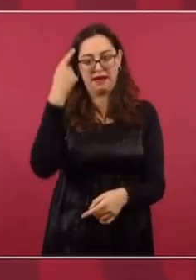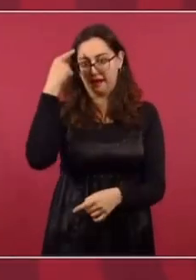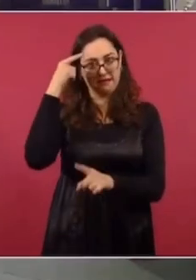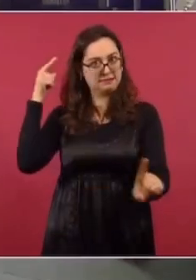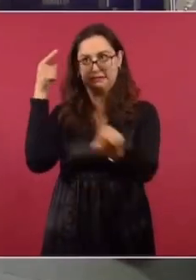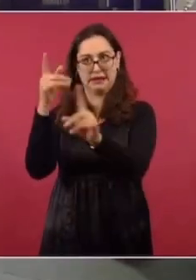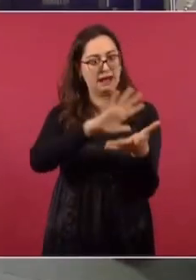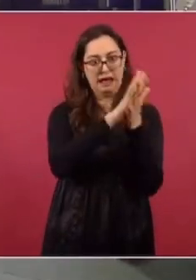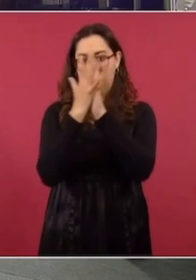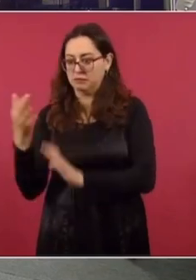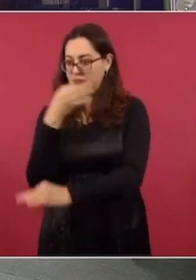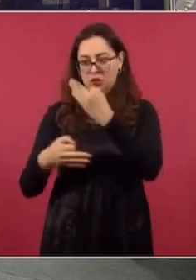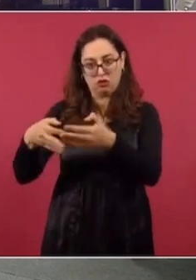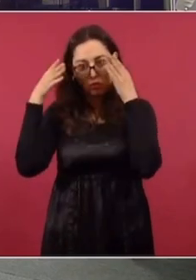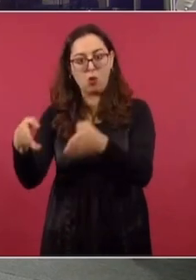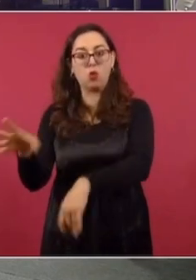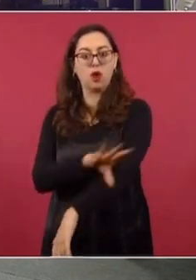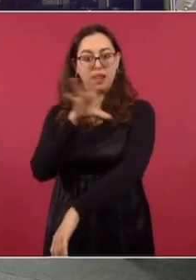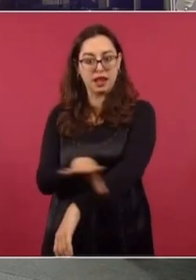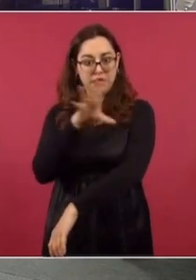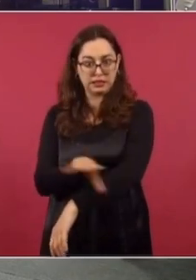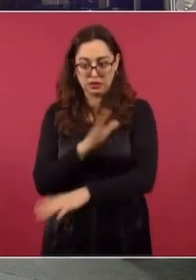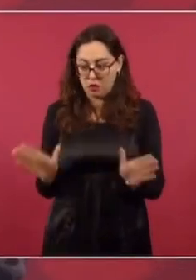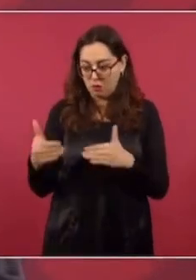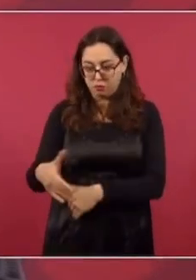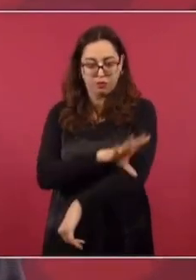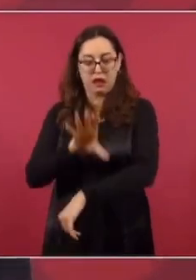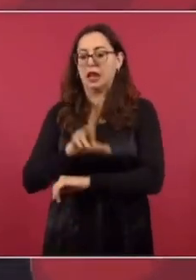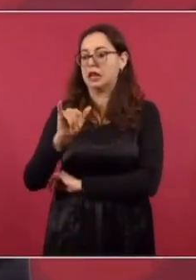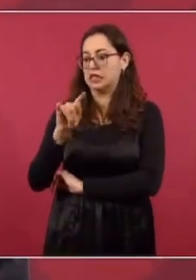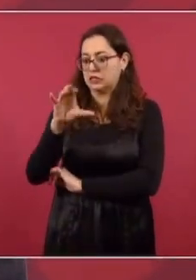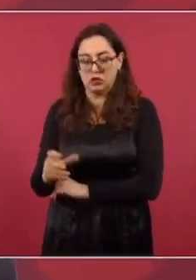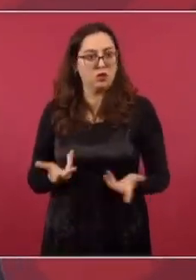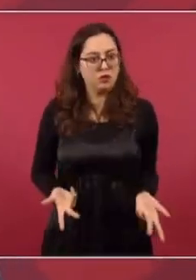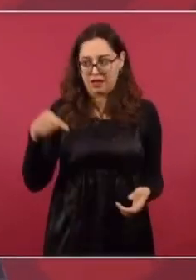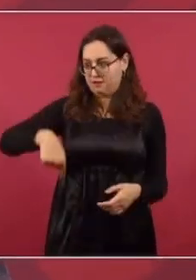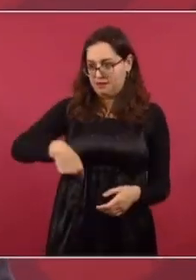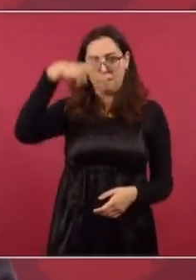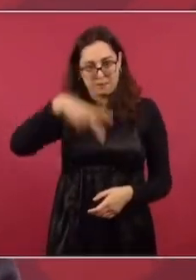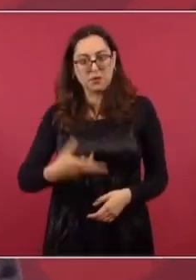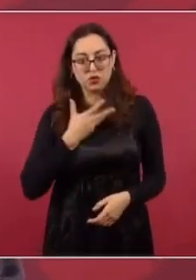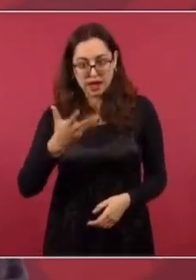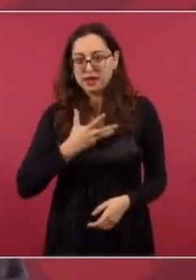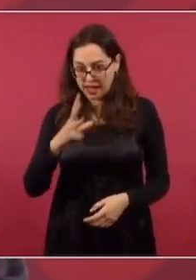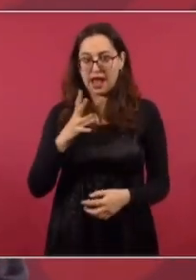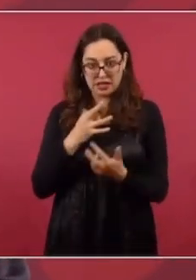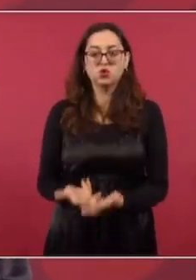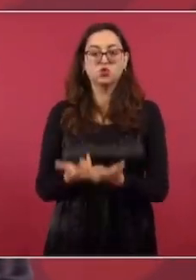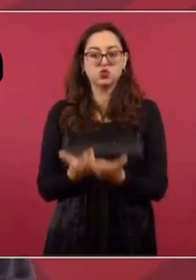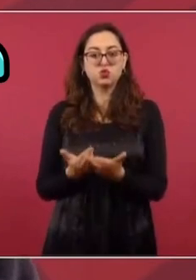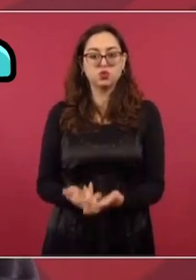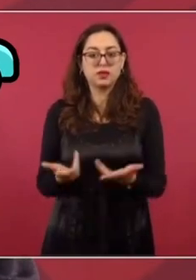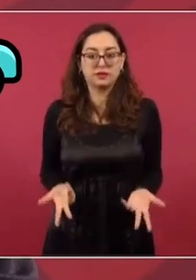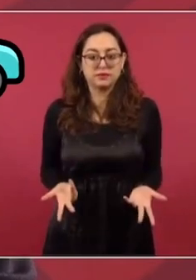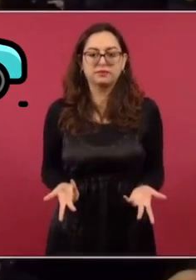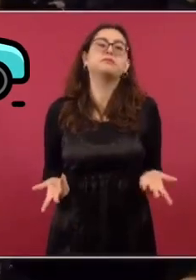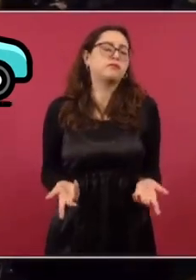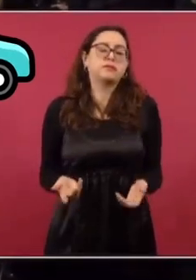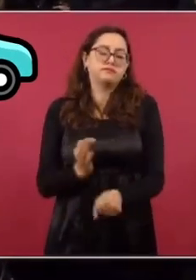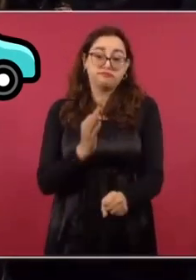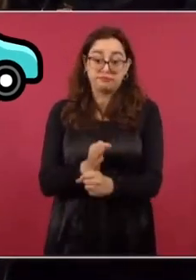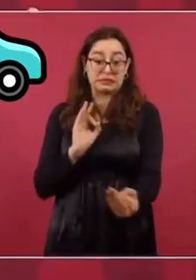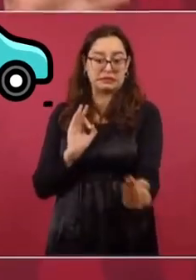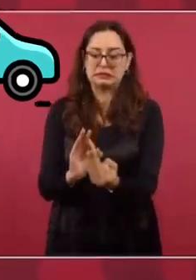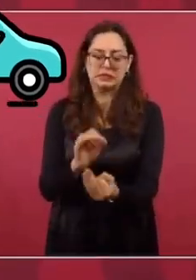en que va a ser eléctrico y todo va a estar pensado en las baterías y en el litio. Y nosotros tenemos un potencial. Ya no nos va a tocar verlo,